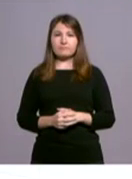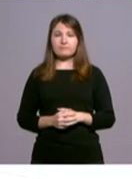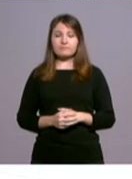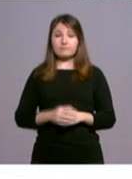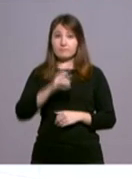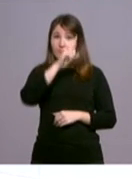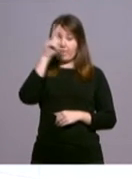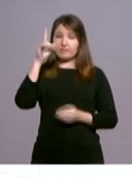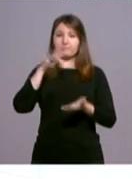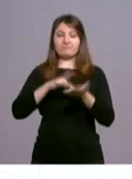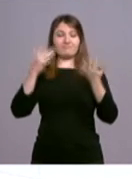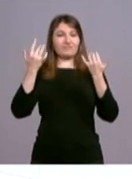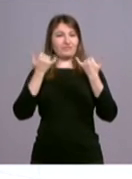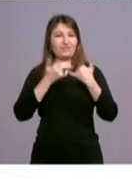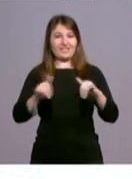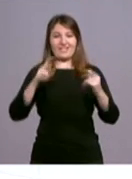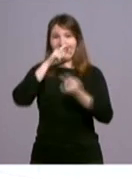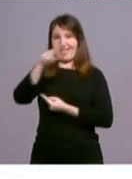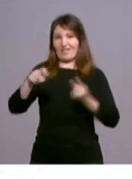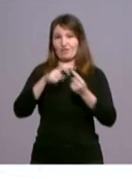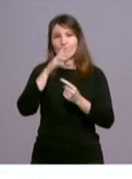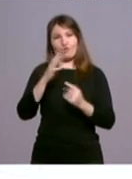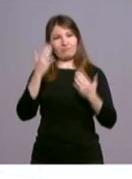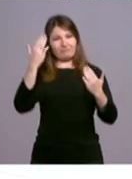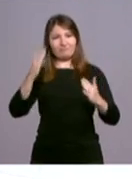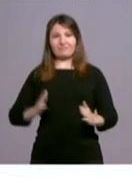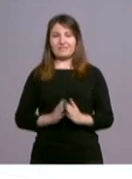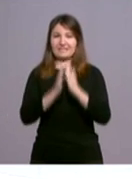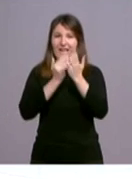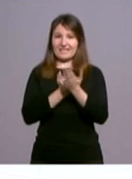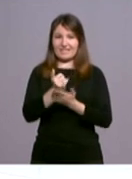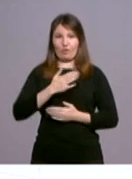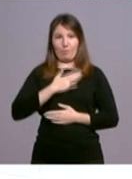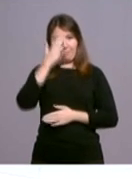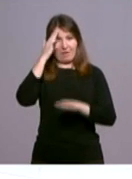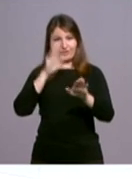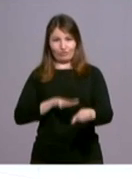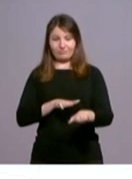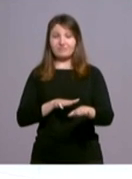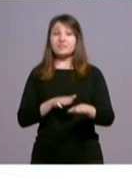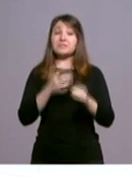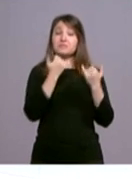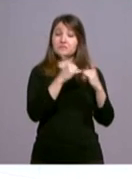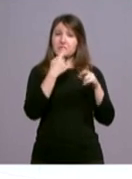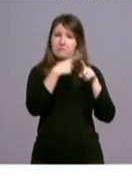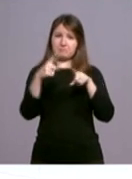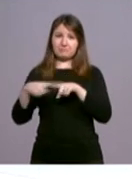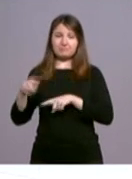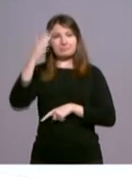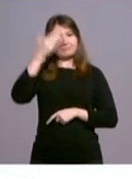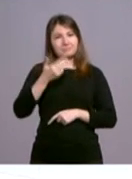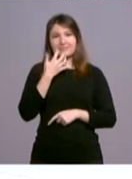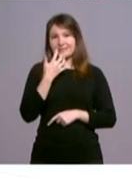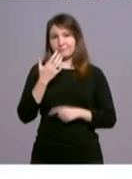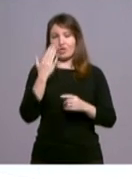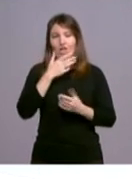Madrid se vistió de fiesta un año más en honor a su santo patrono, San Isidro Labrador. Entre las principales celebraciones, la colegiata de San